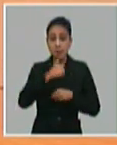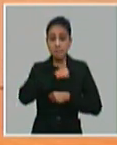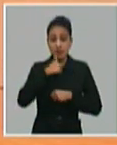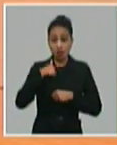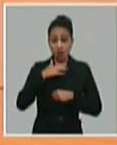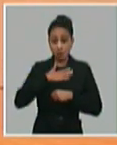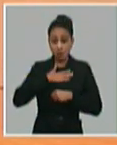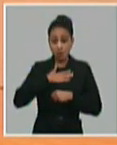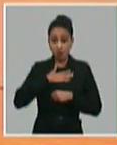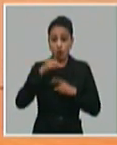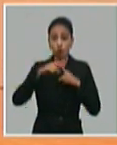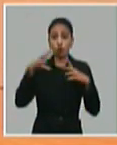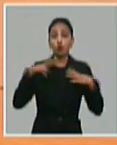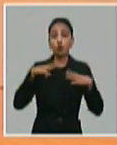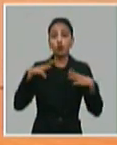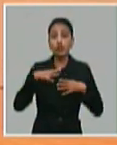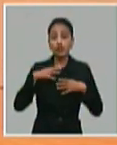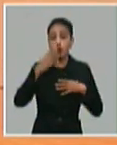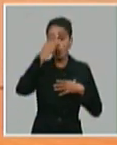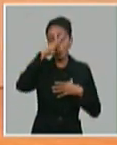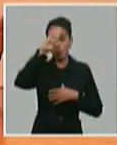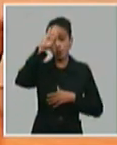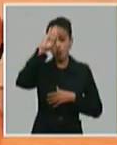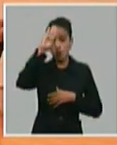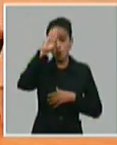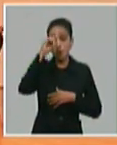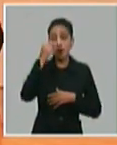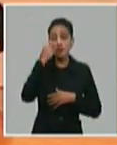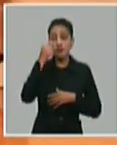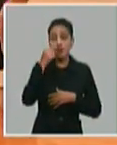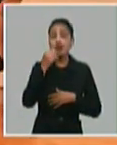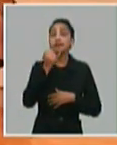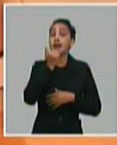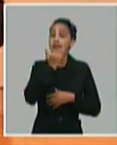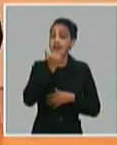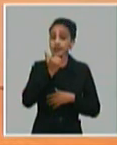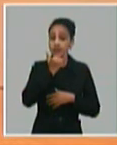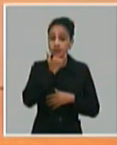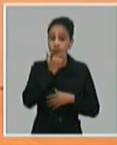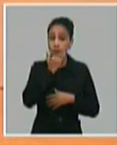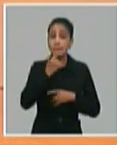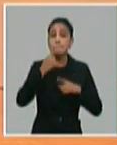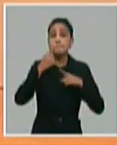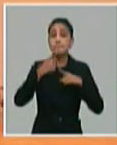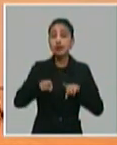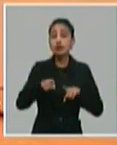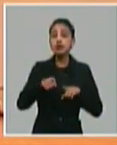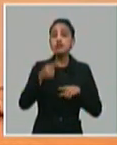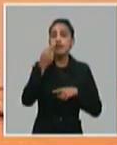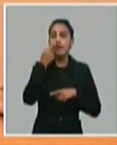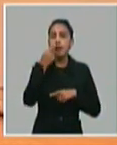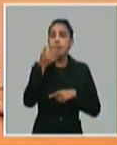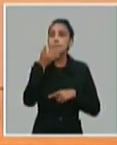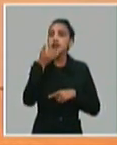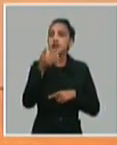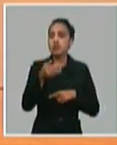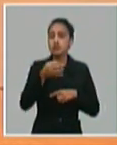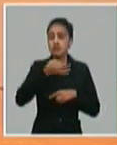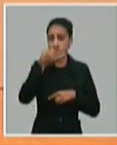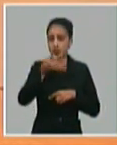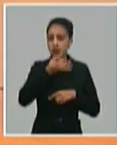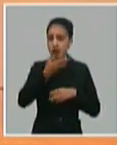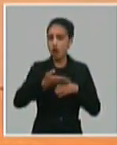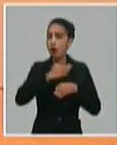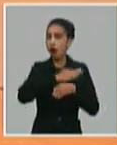turístico del país va a ser afectado, pero va a tener los beneficios que acaban de ser